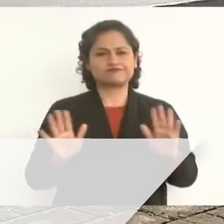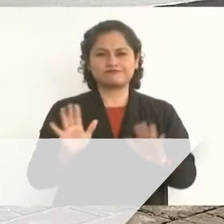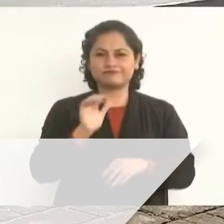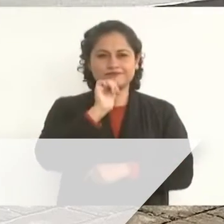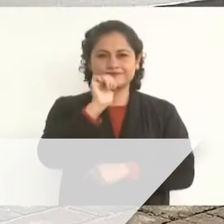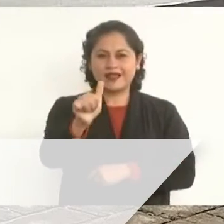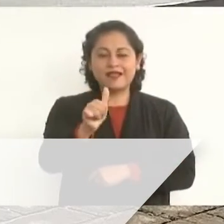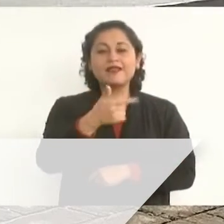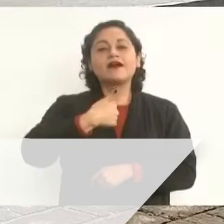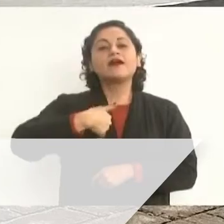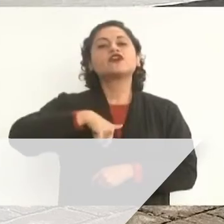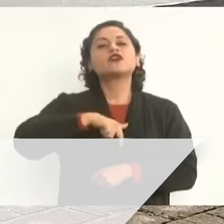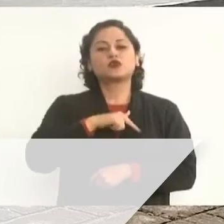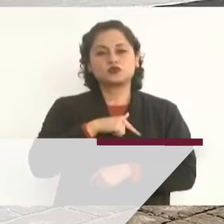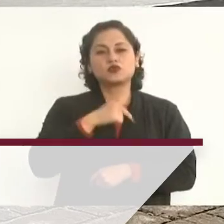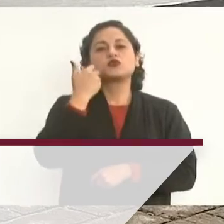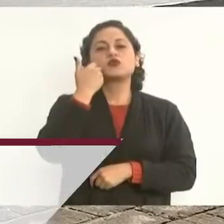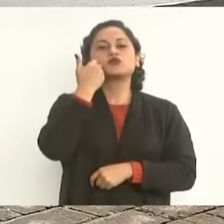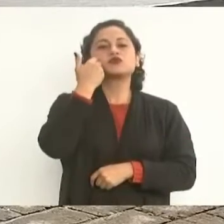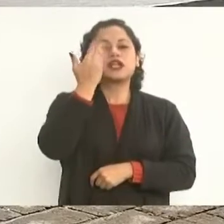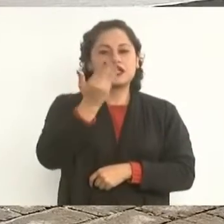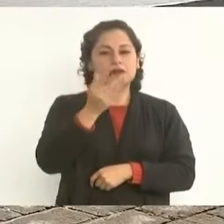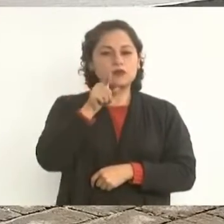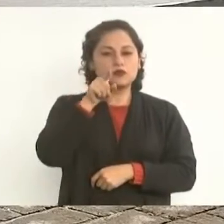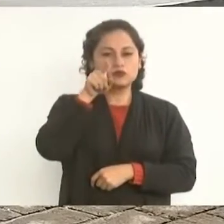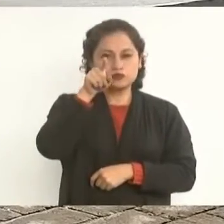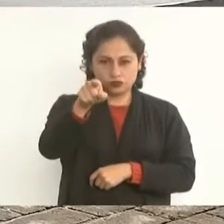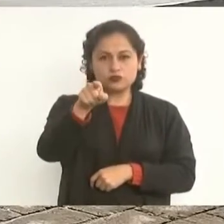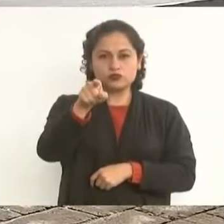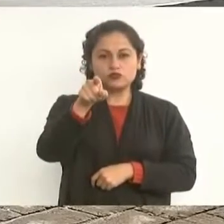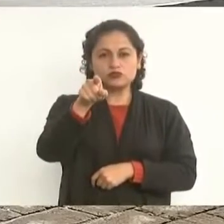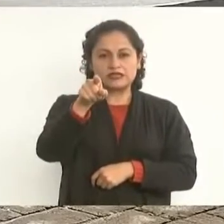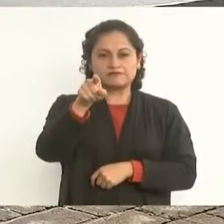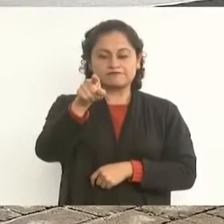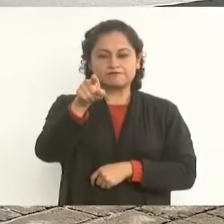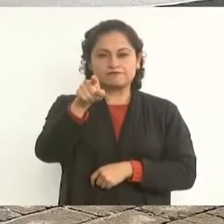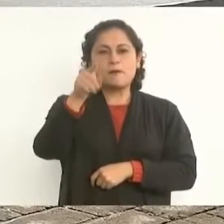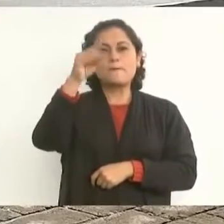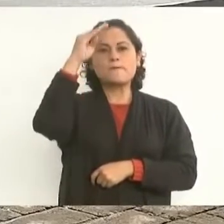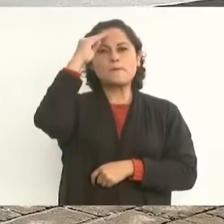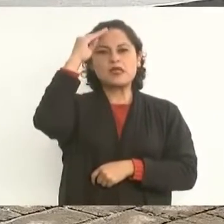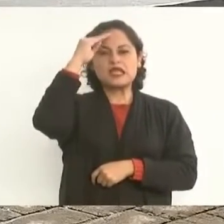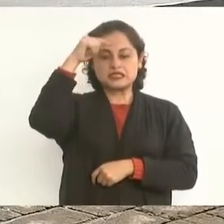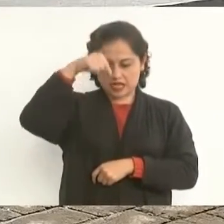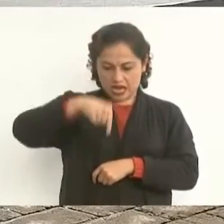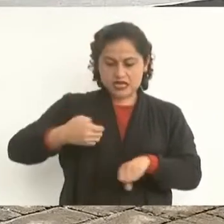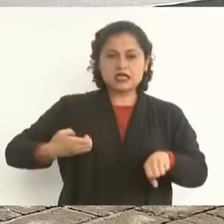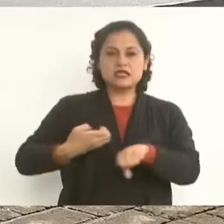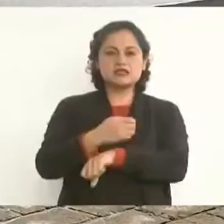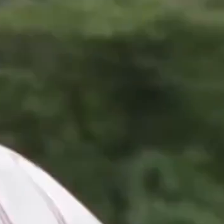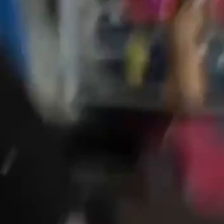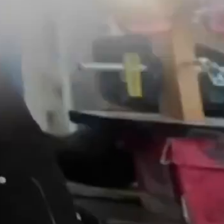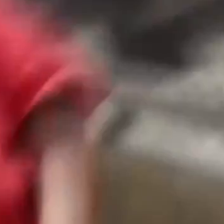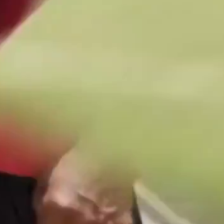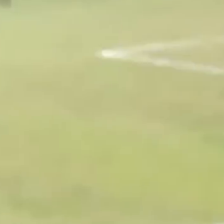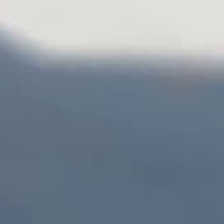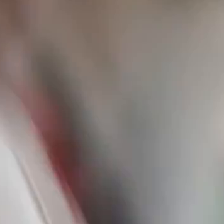Queremos que usted sirve la certeza que en Puebla no vamos a fallar.